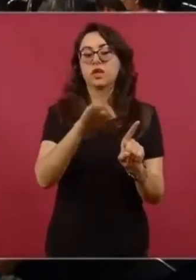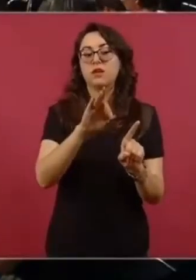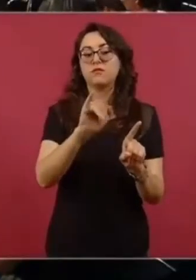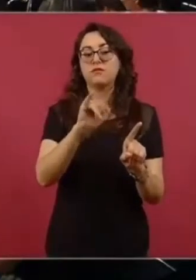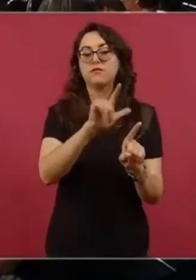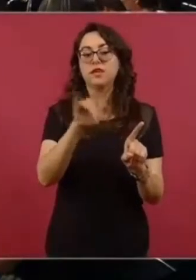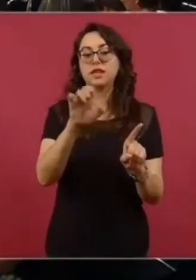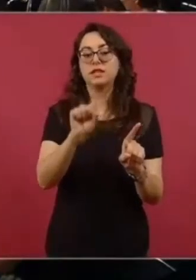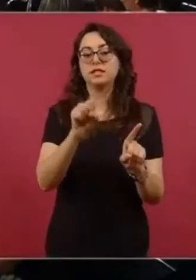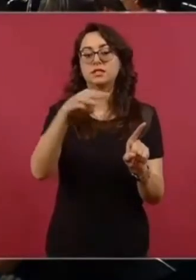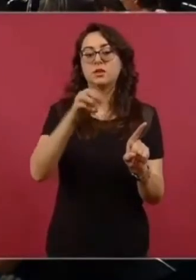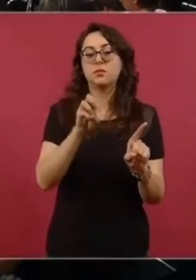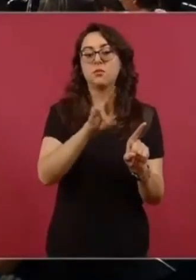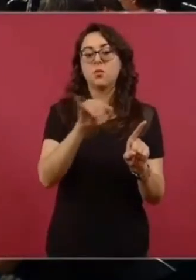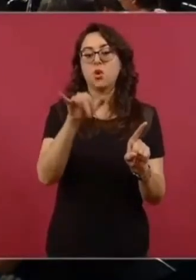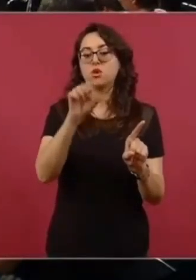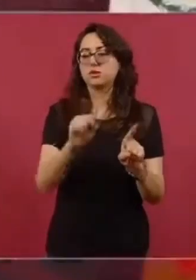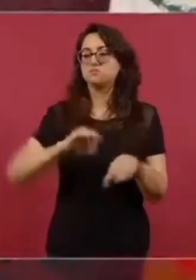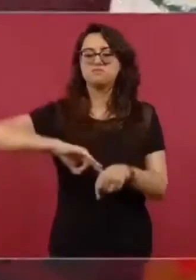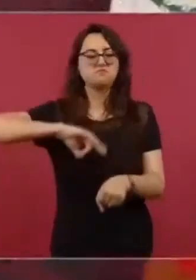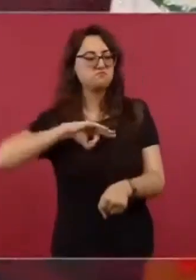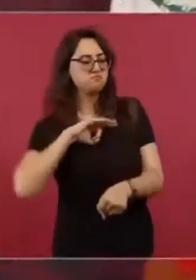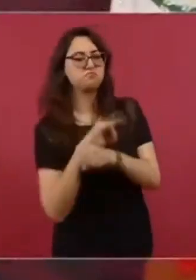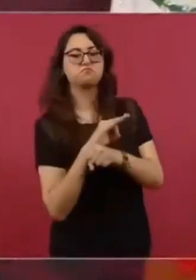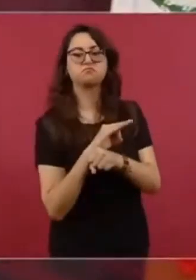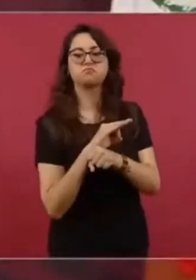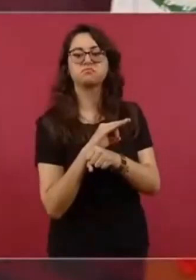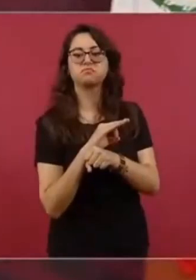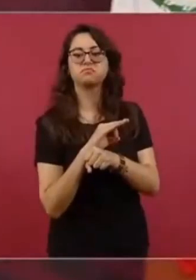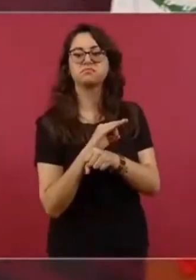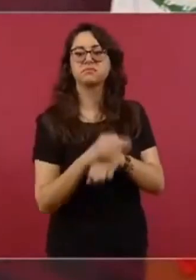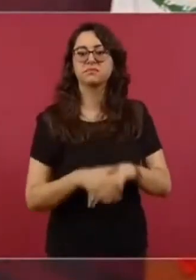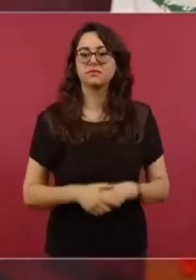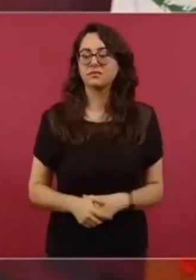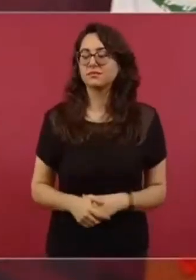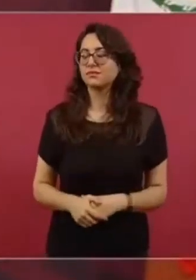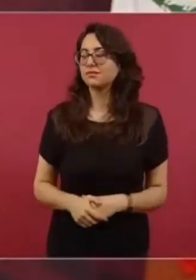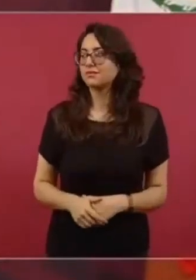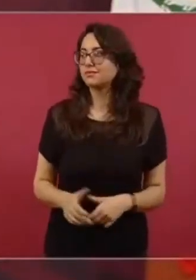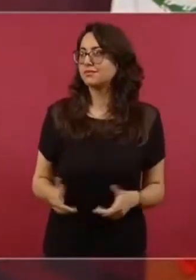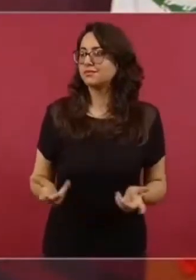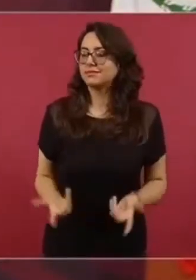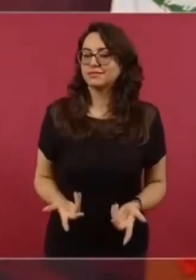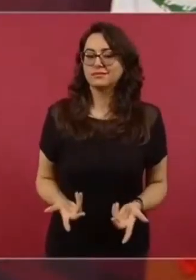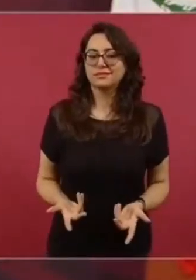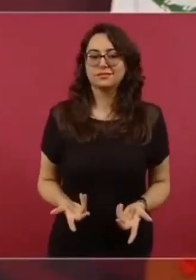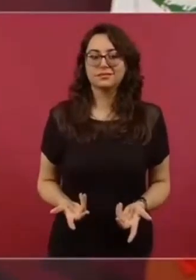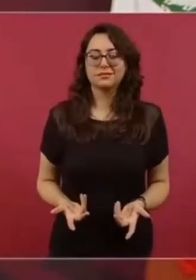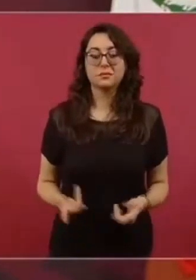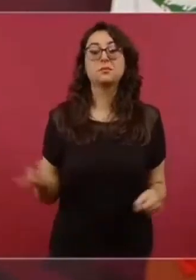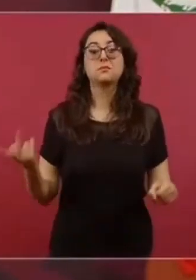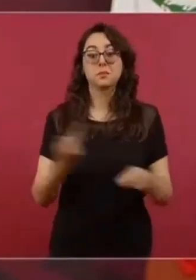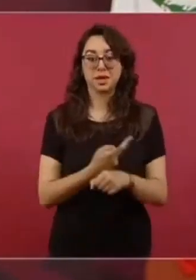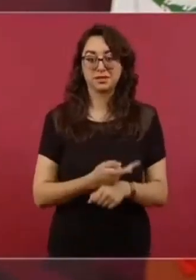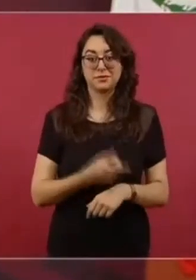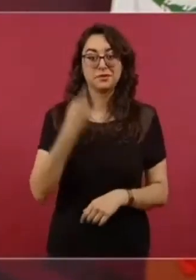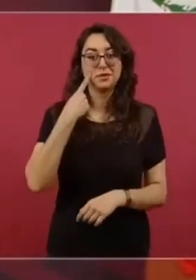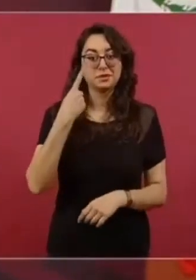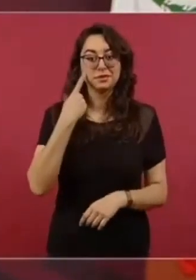como prohibimos lo de los vapeadores,